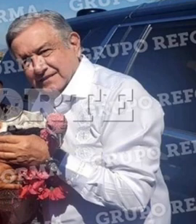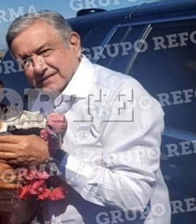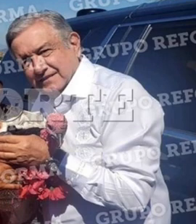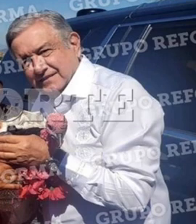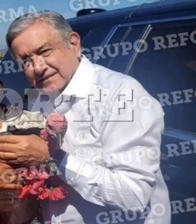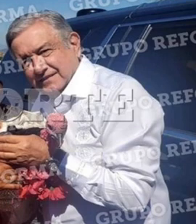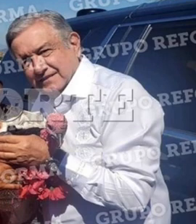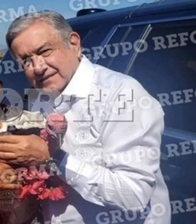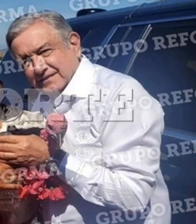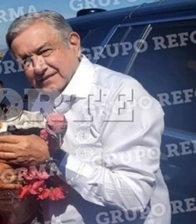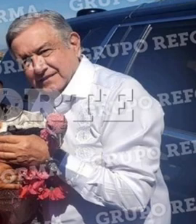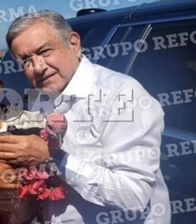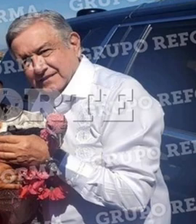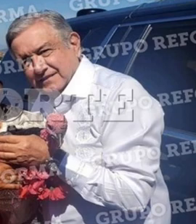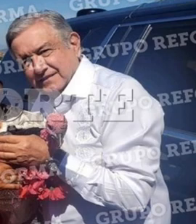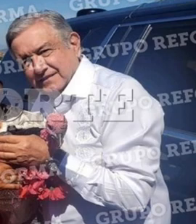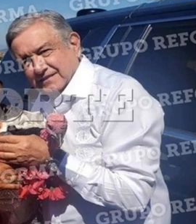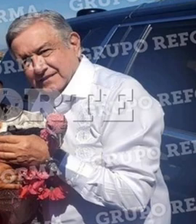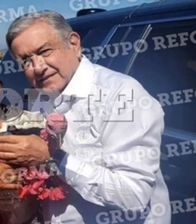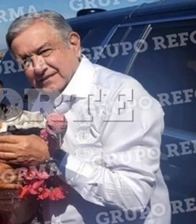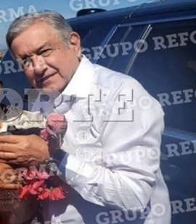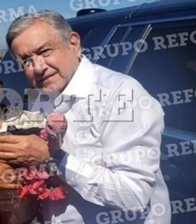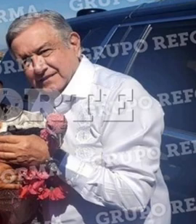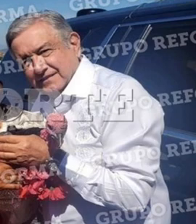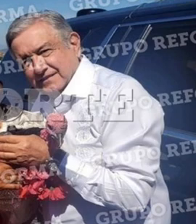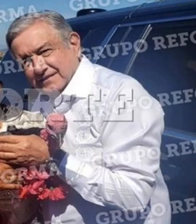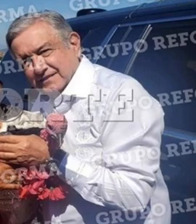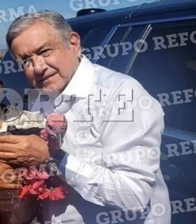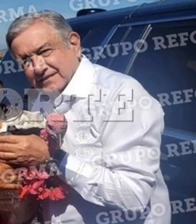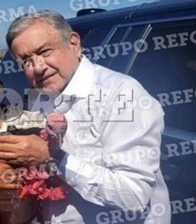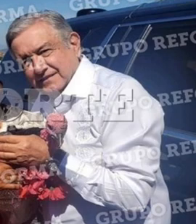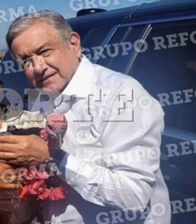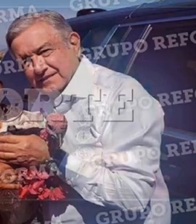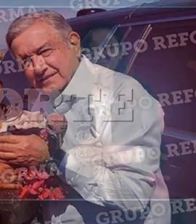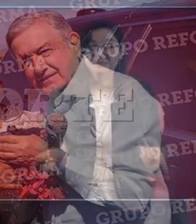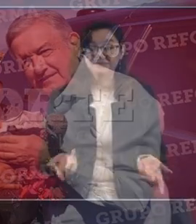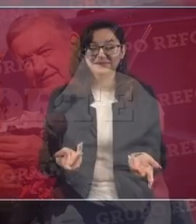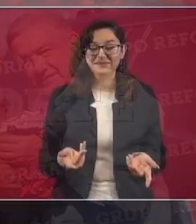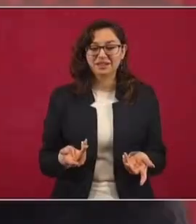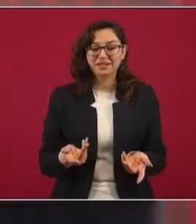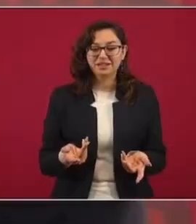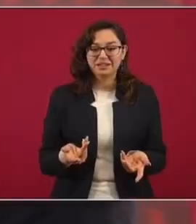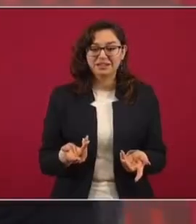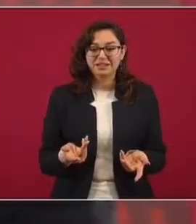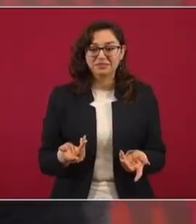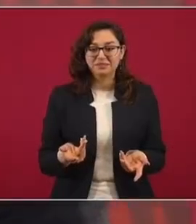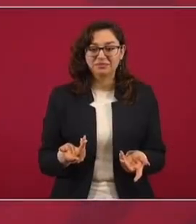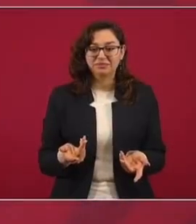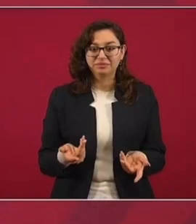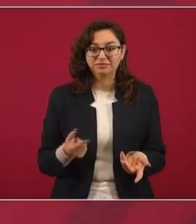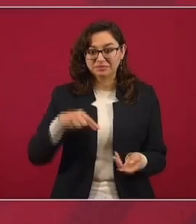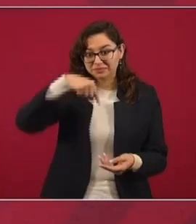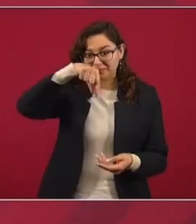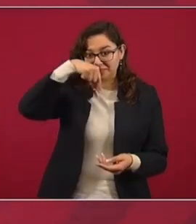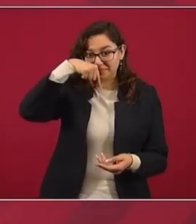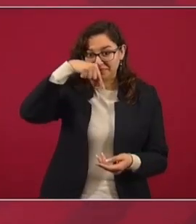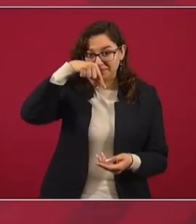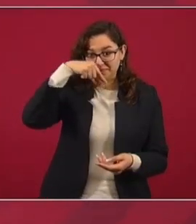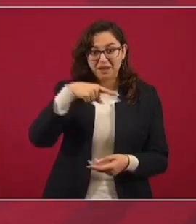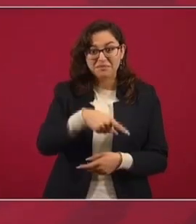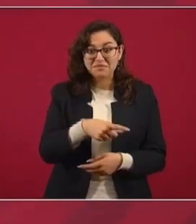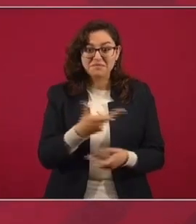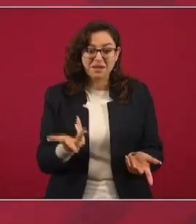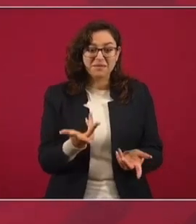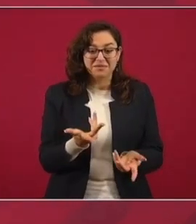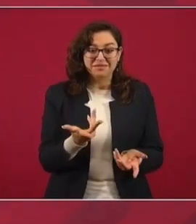Que por cierto, aquí lo tenemos. Pero no saben ustedes lo del pavo porque me están demandando que el indulto no